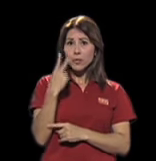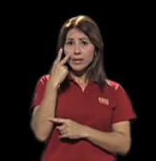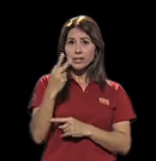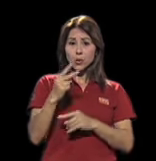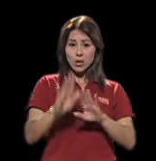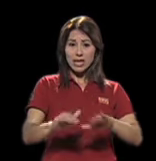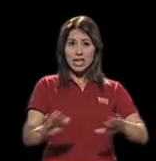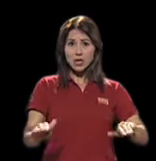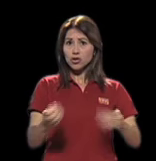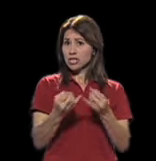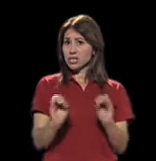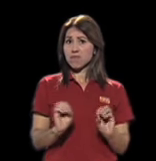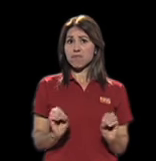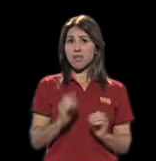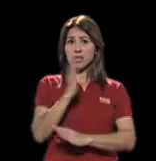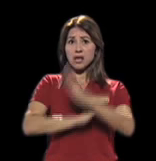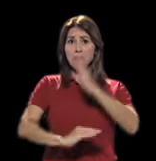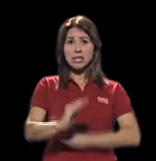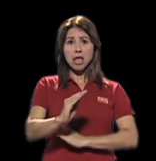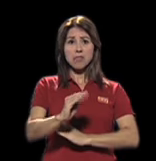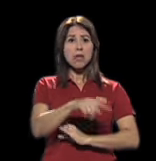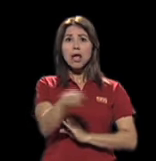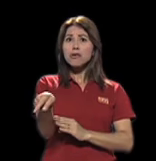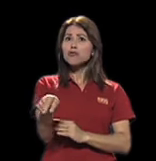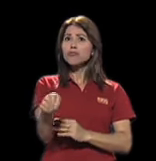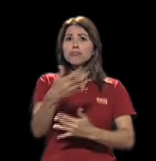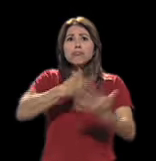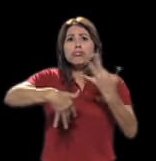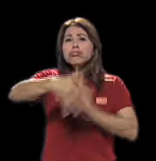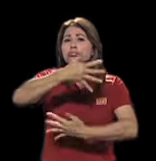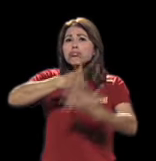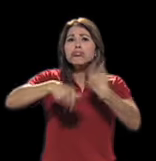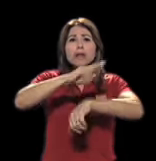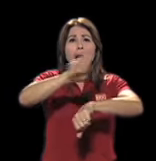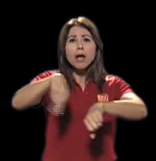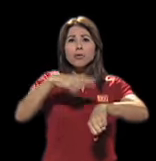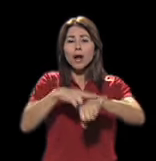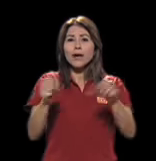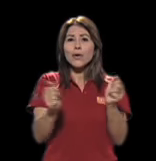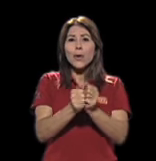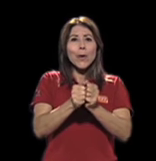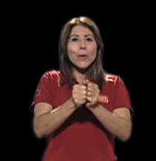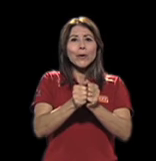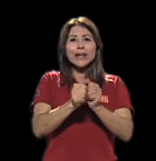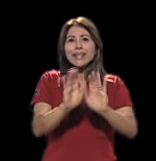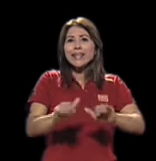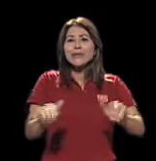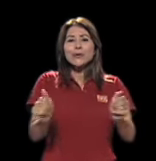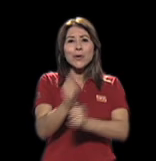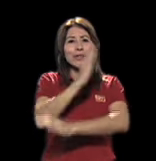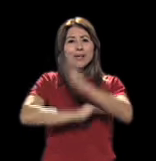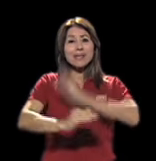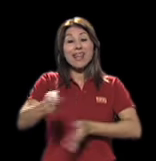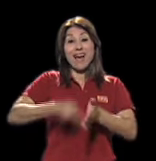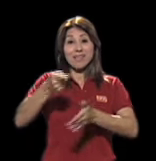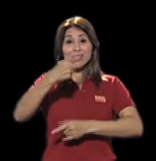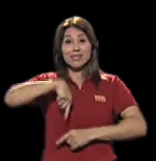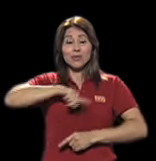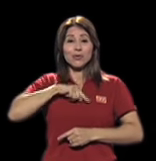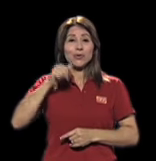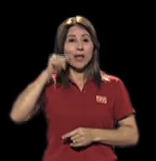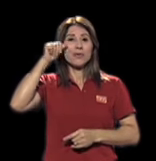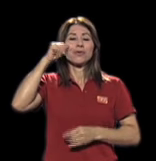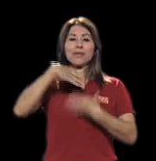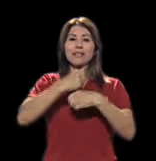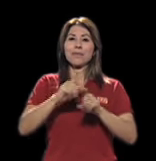niños con discapacidad de una manera tan natural, tan espontánea. Somos los adultos muchas veces los que hacemos las